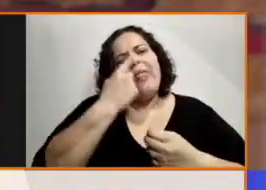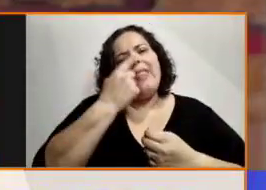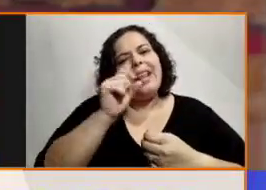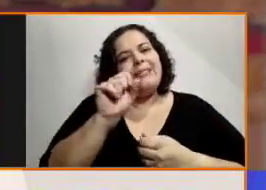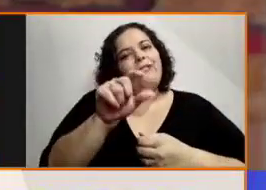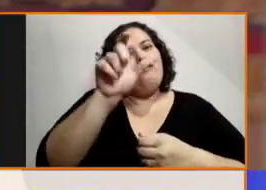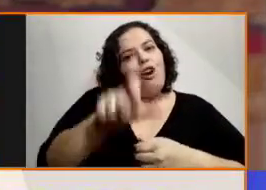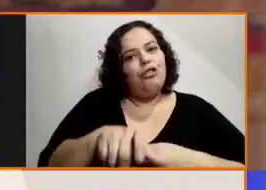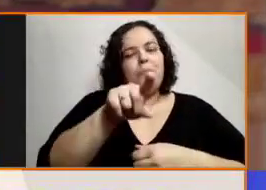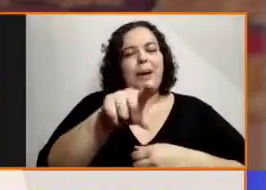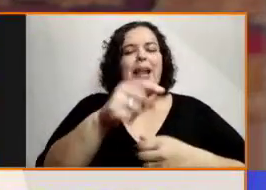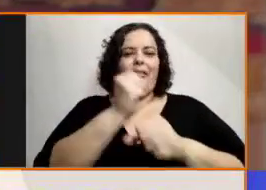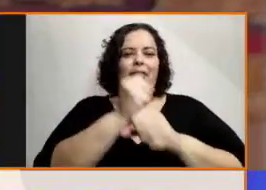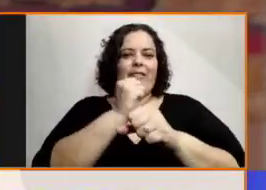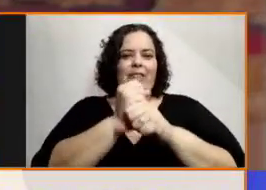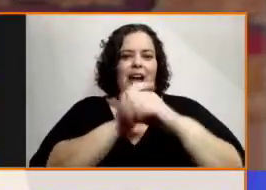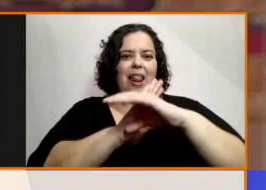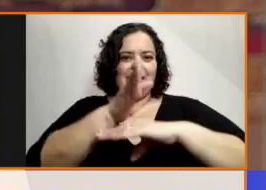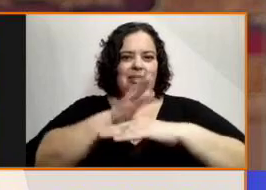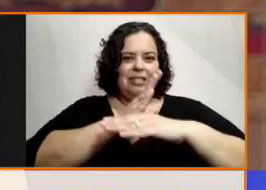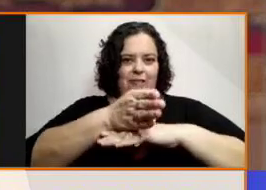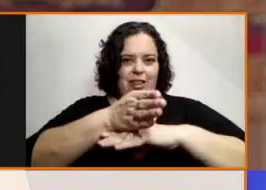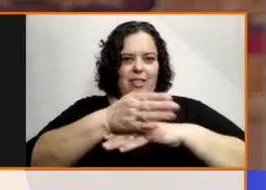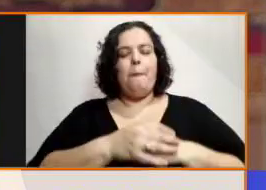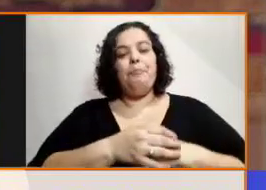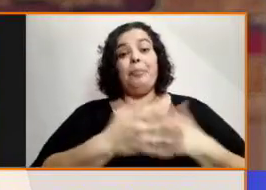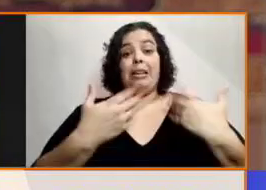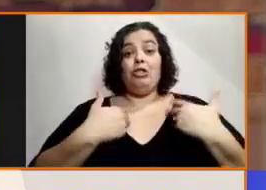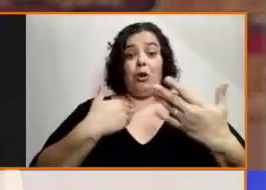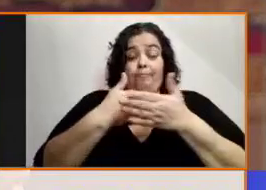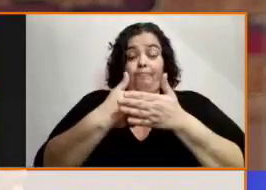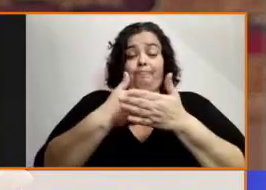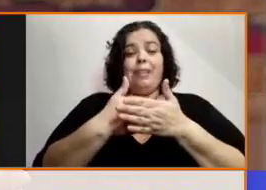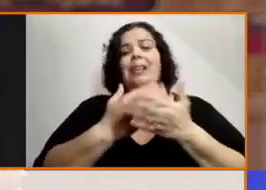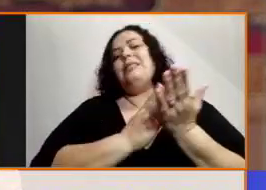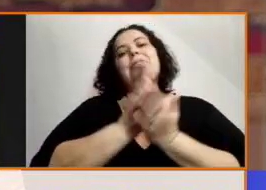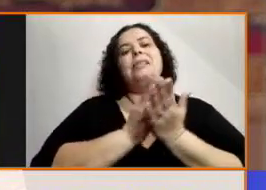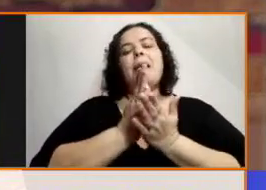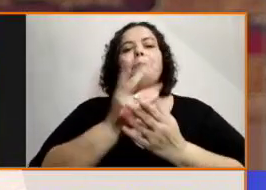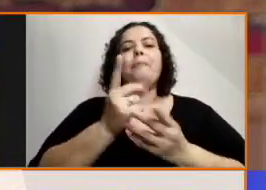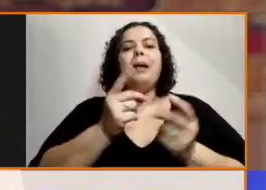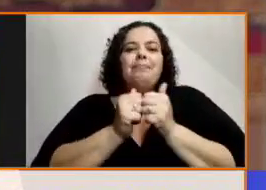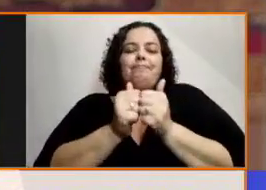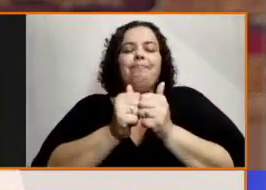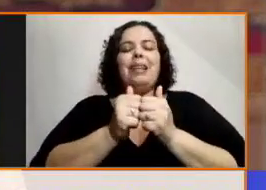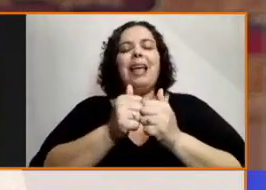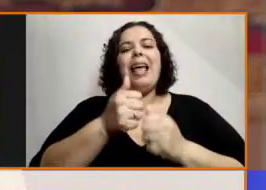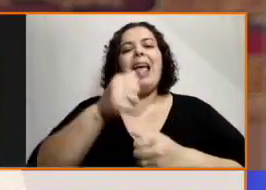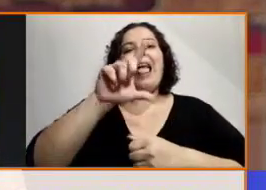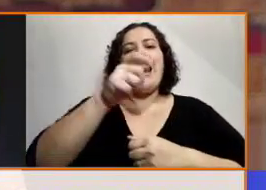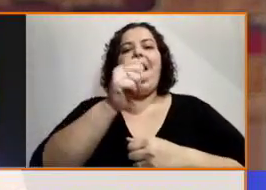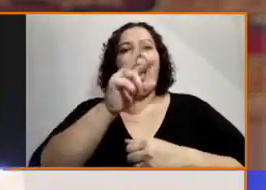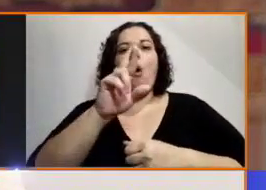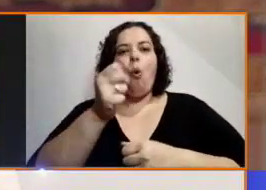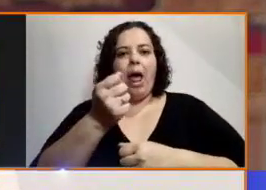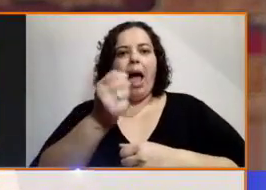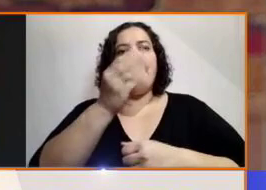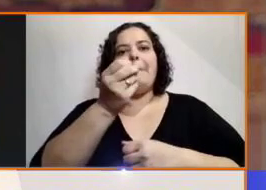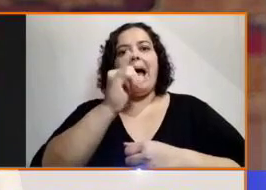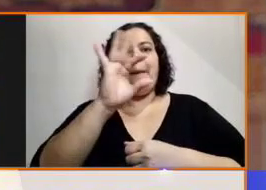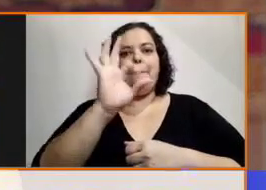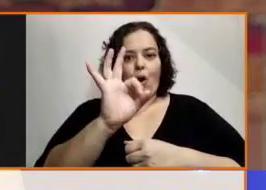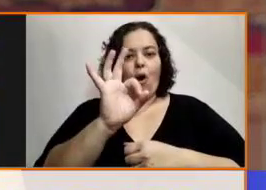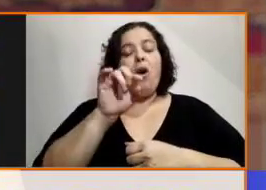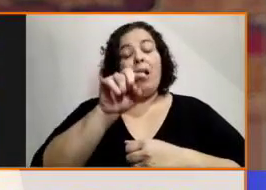Mi aproximación a Laura Paipó, que es una maestra directora ciega, que también es atleta, que corre carreras de calle. Yo fui